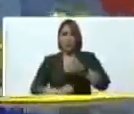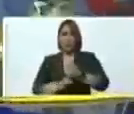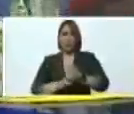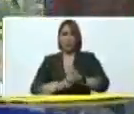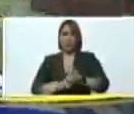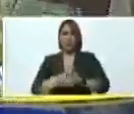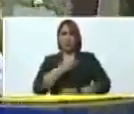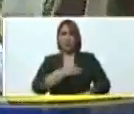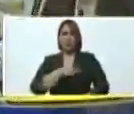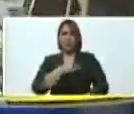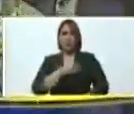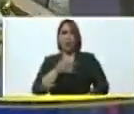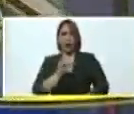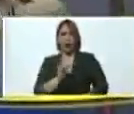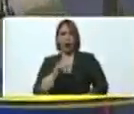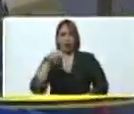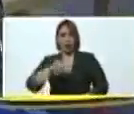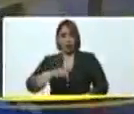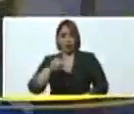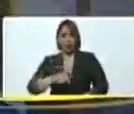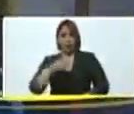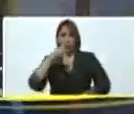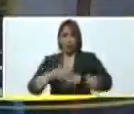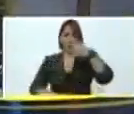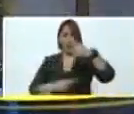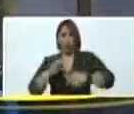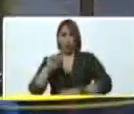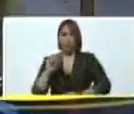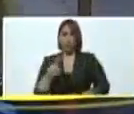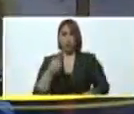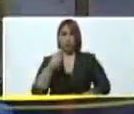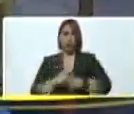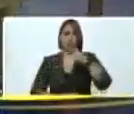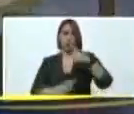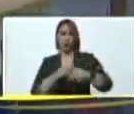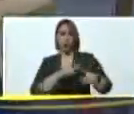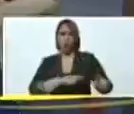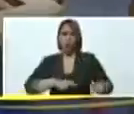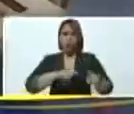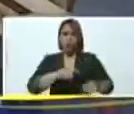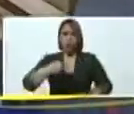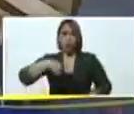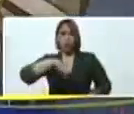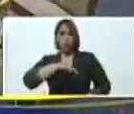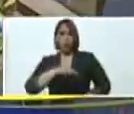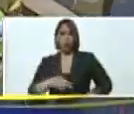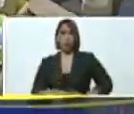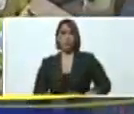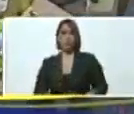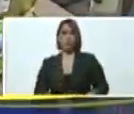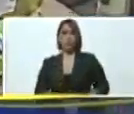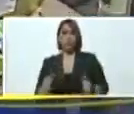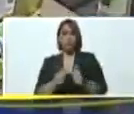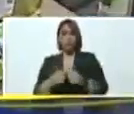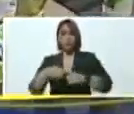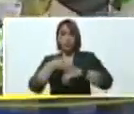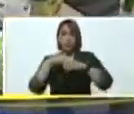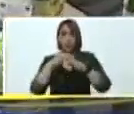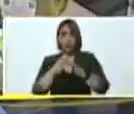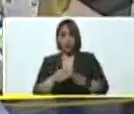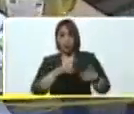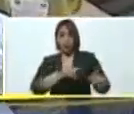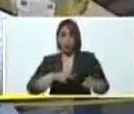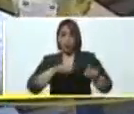produciendo, principalmente en la producción agrícola. Por eso nosotros, con el Ministerio de Agricultura Urbana,